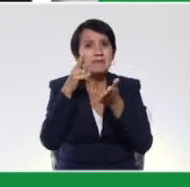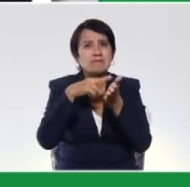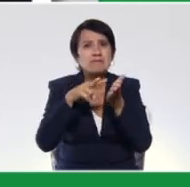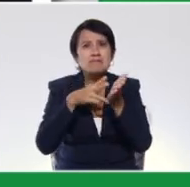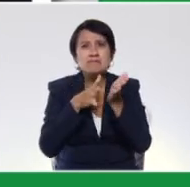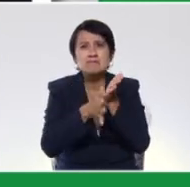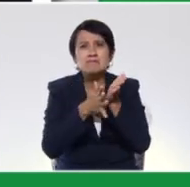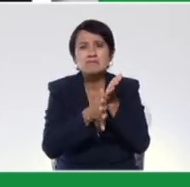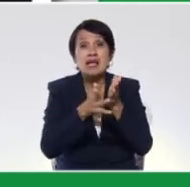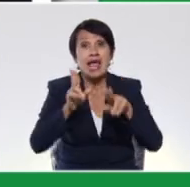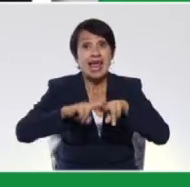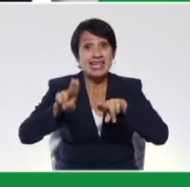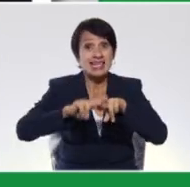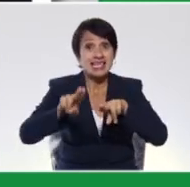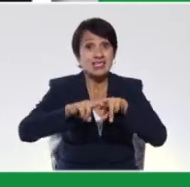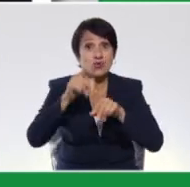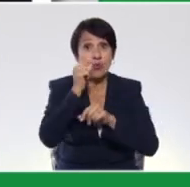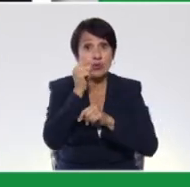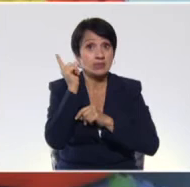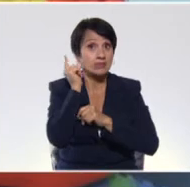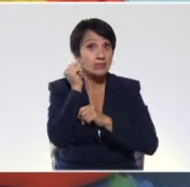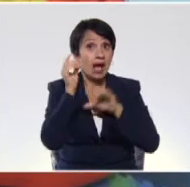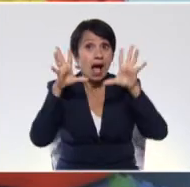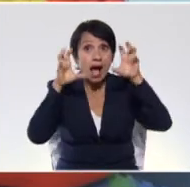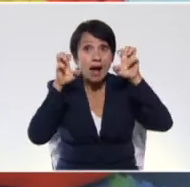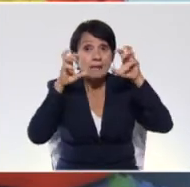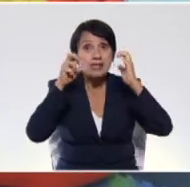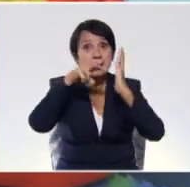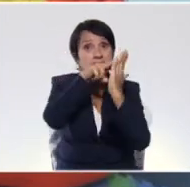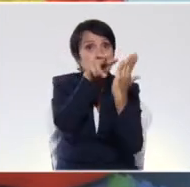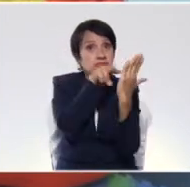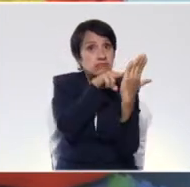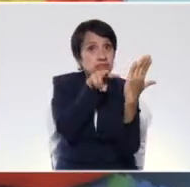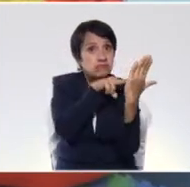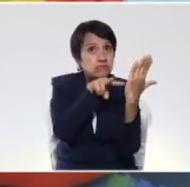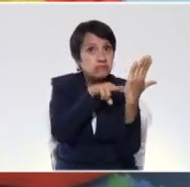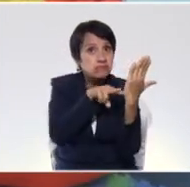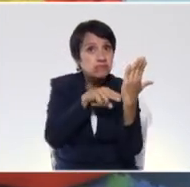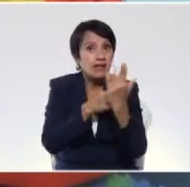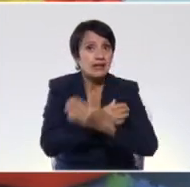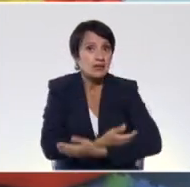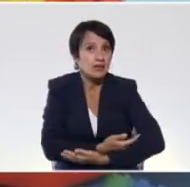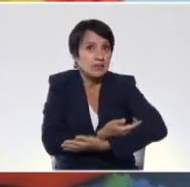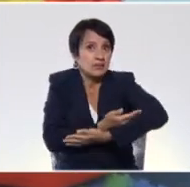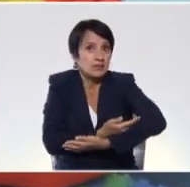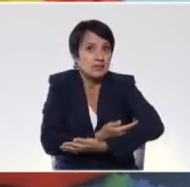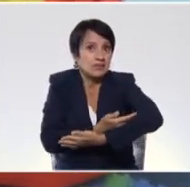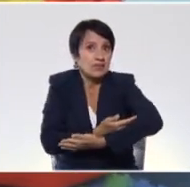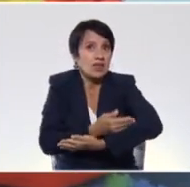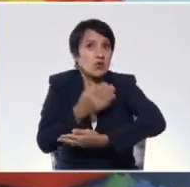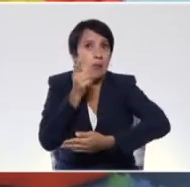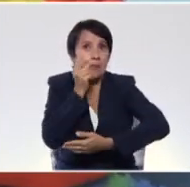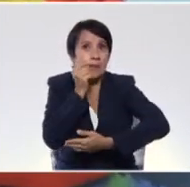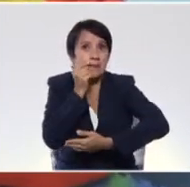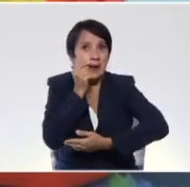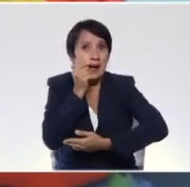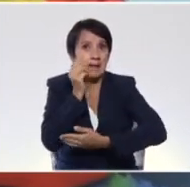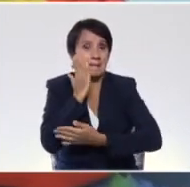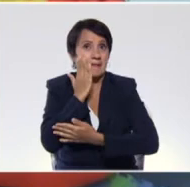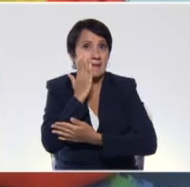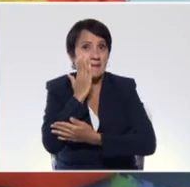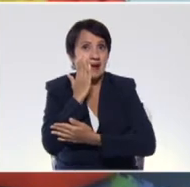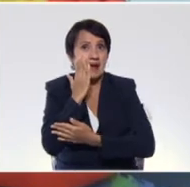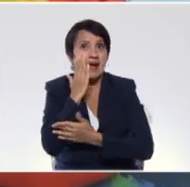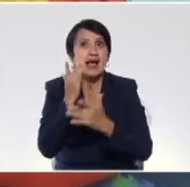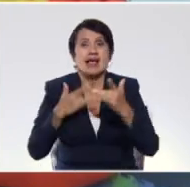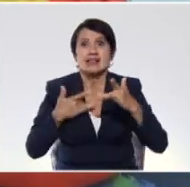los niños y las niñas aprenden a leer en el regazo de sus padres. Por eso esta actividad